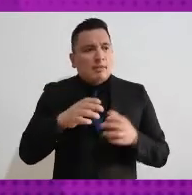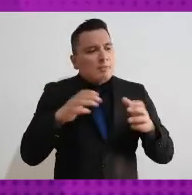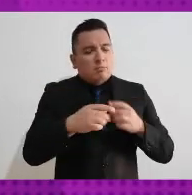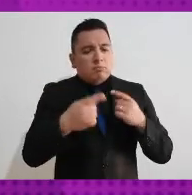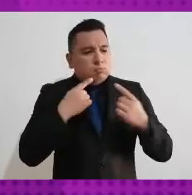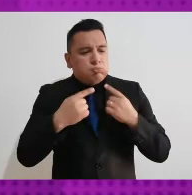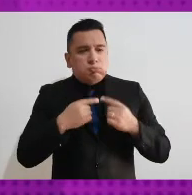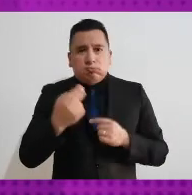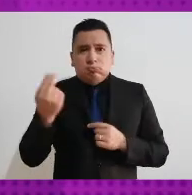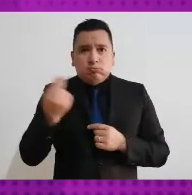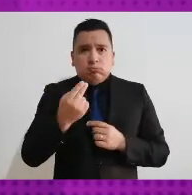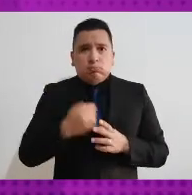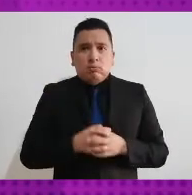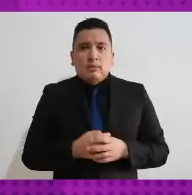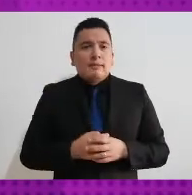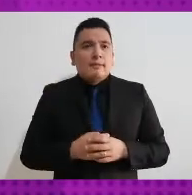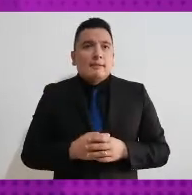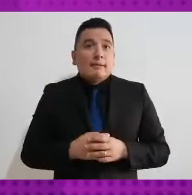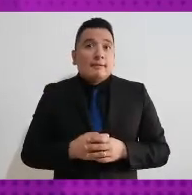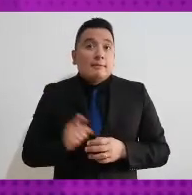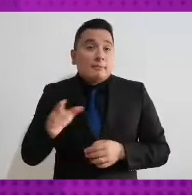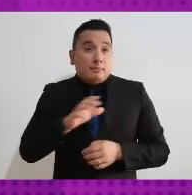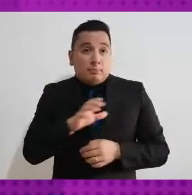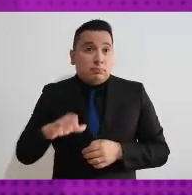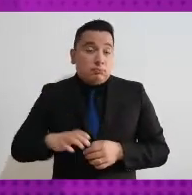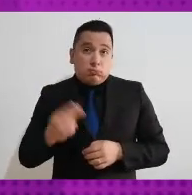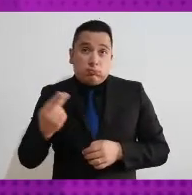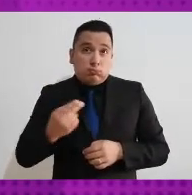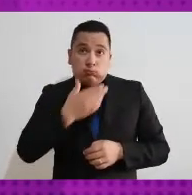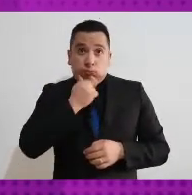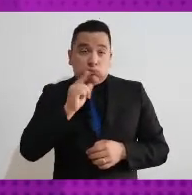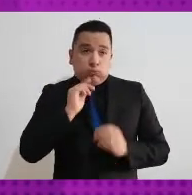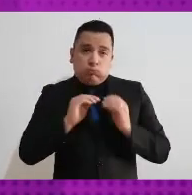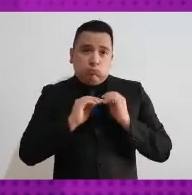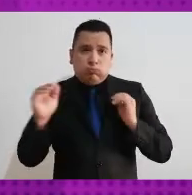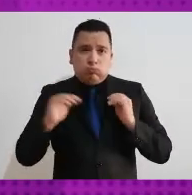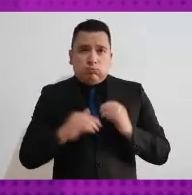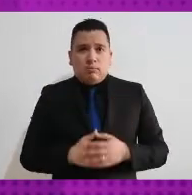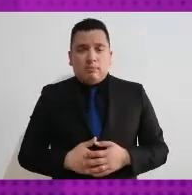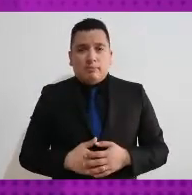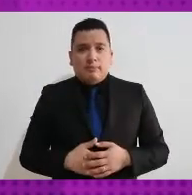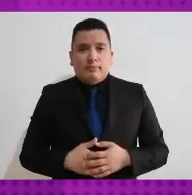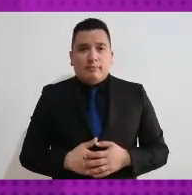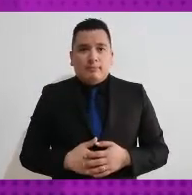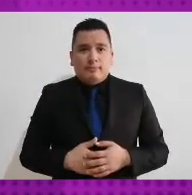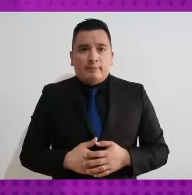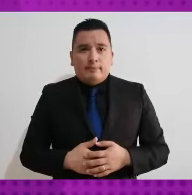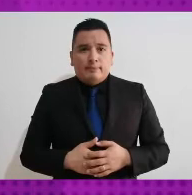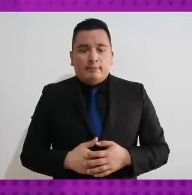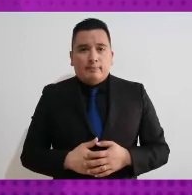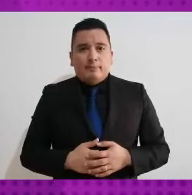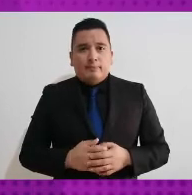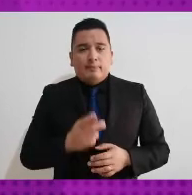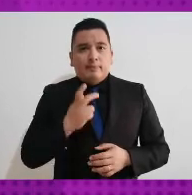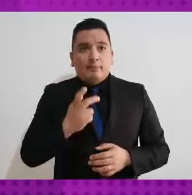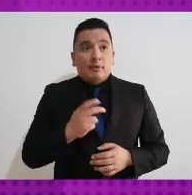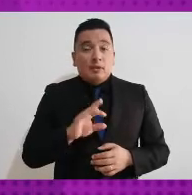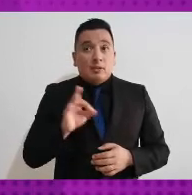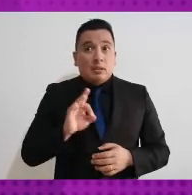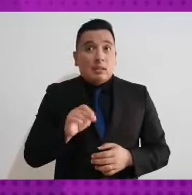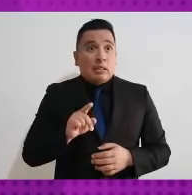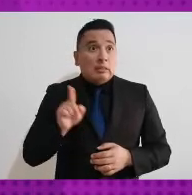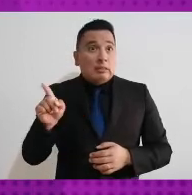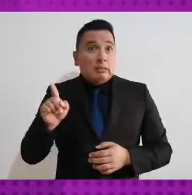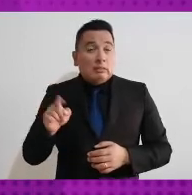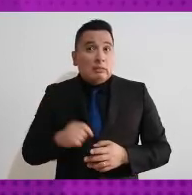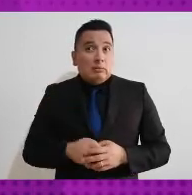Género y No Discriminación que sí se tenían que hacer postulaciones paritarias y que si el órgano legislativo no emitía la norma